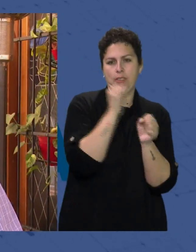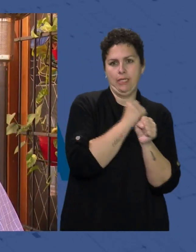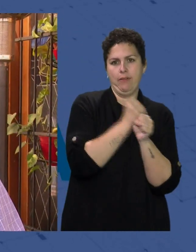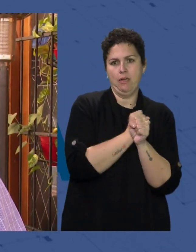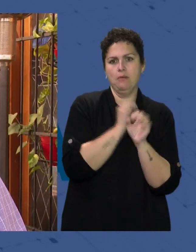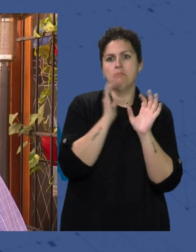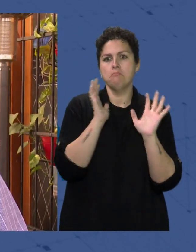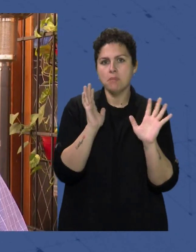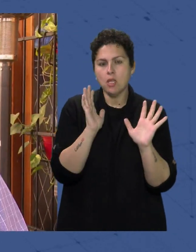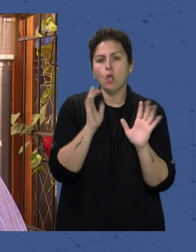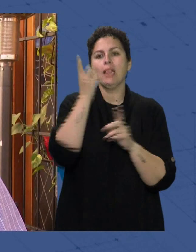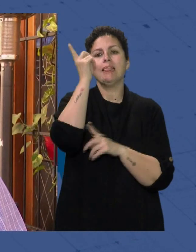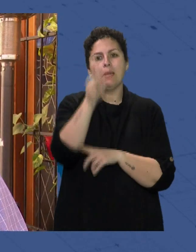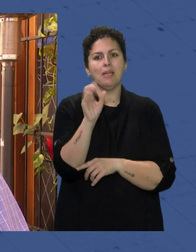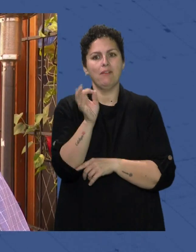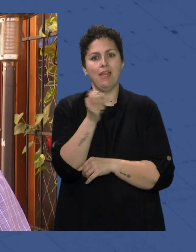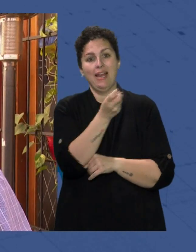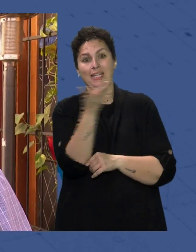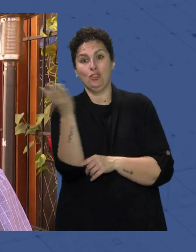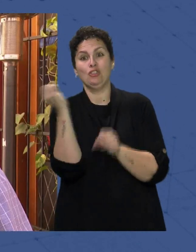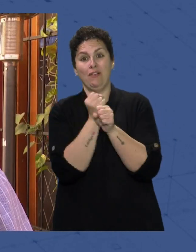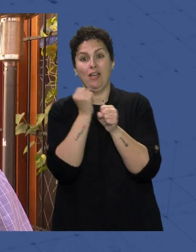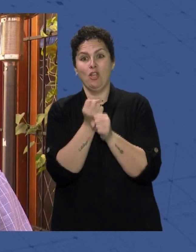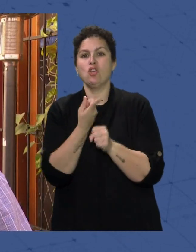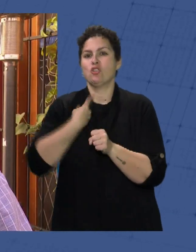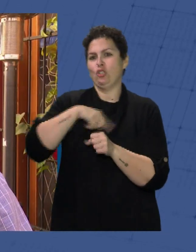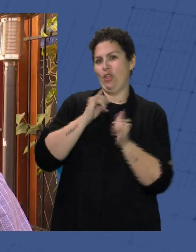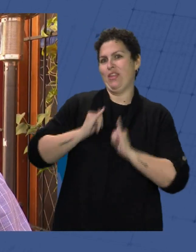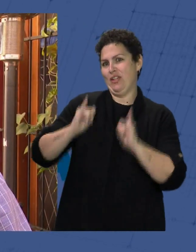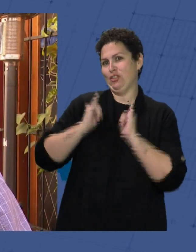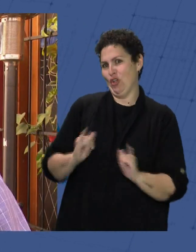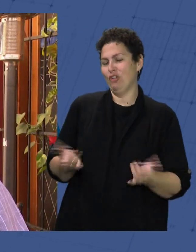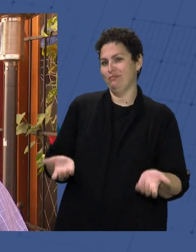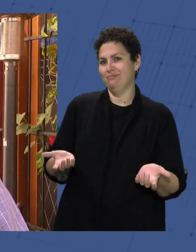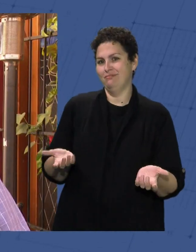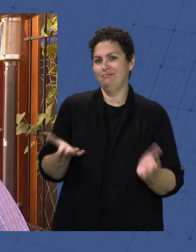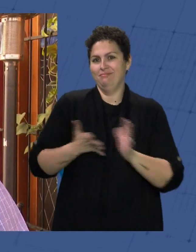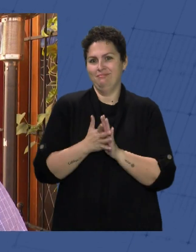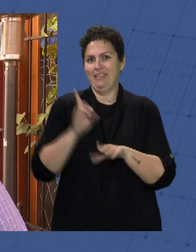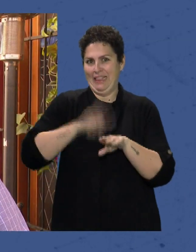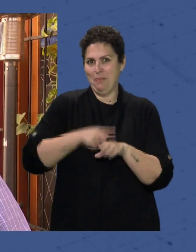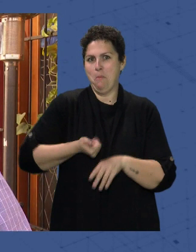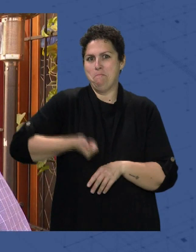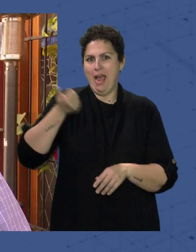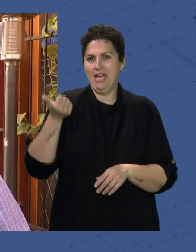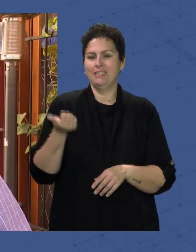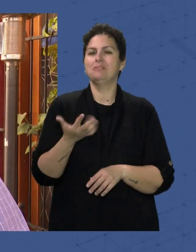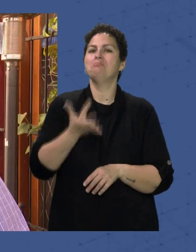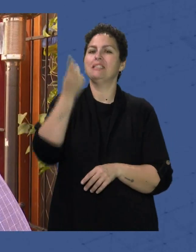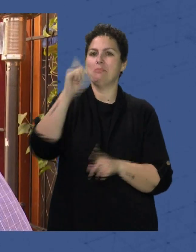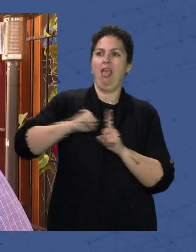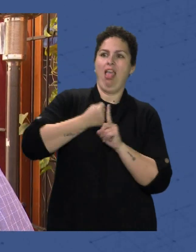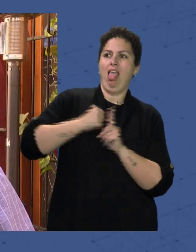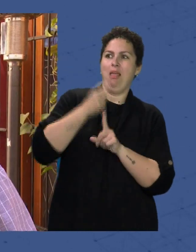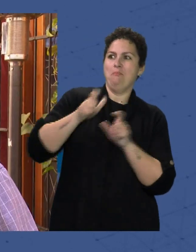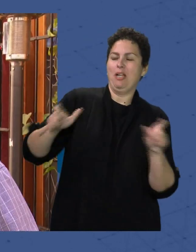contra Tenemos también Que cuando los demás Están trabajando Nosotros nos divertimos Y tenemos más Más tiempo Y menos presión De gente